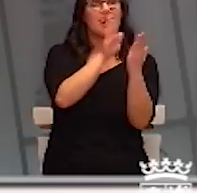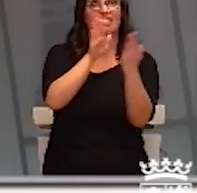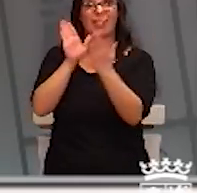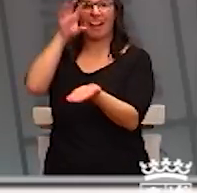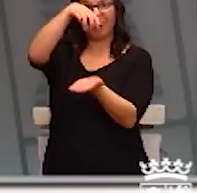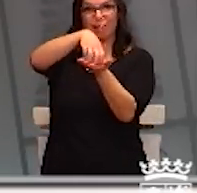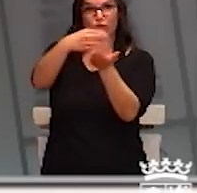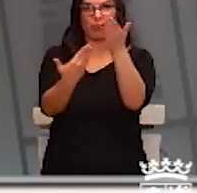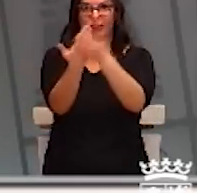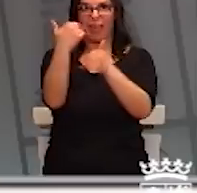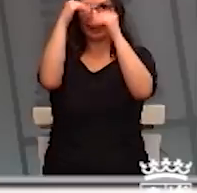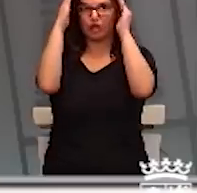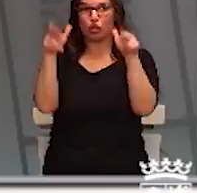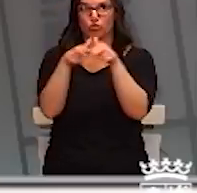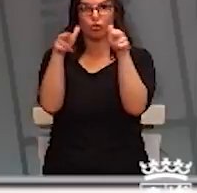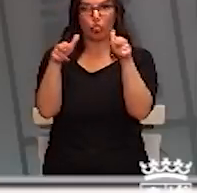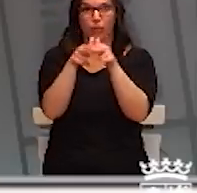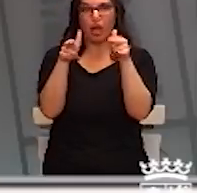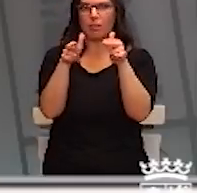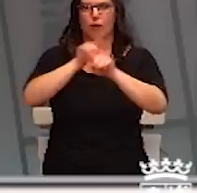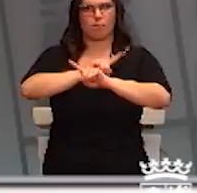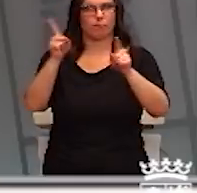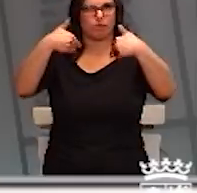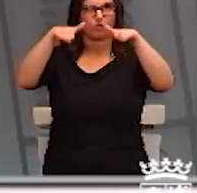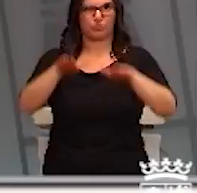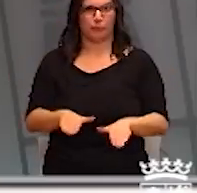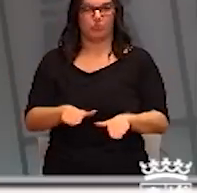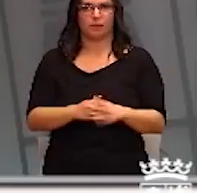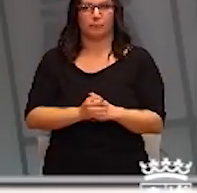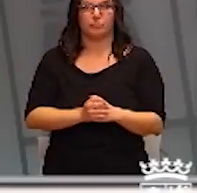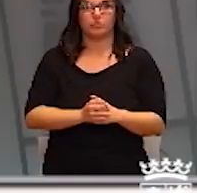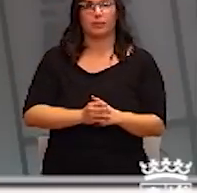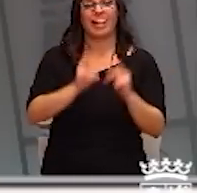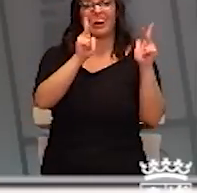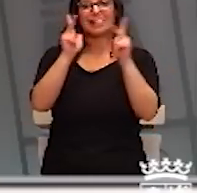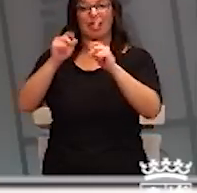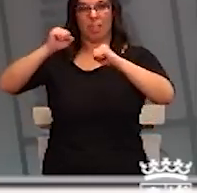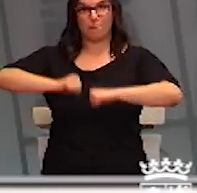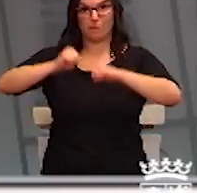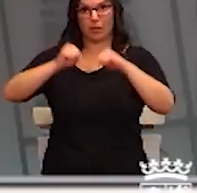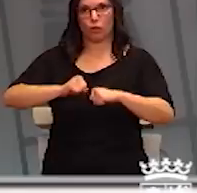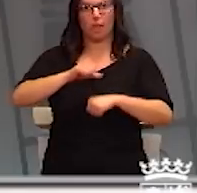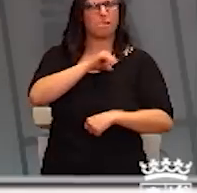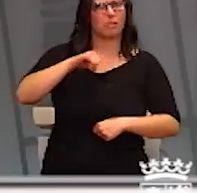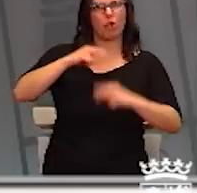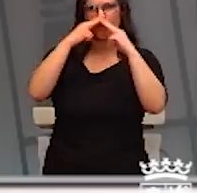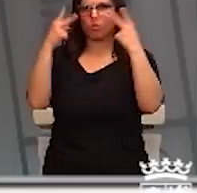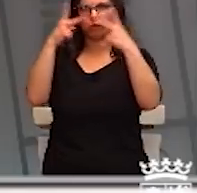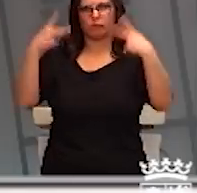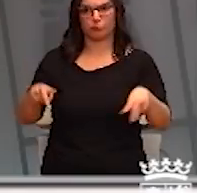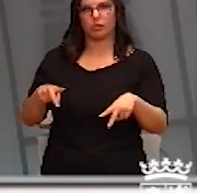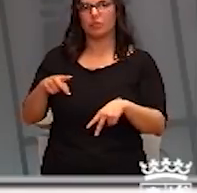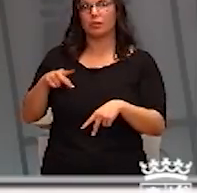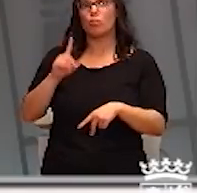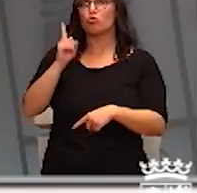social. Se deben de restringir las visitas en residencias de personas mayores públicas y privadas a un visitante